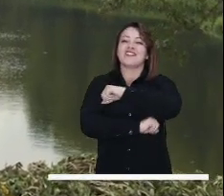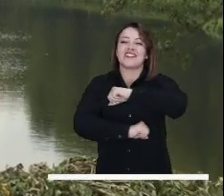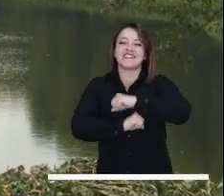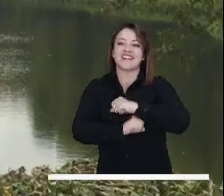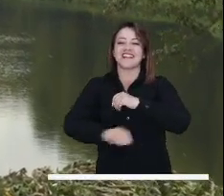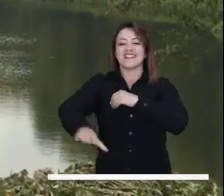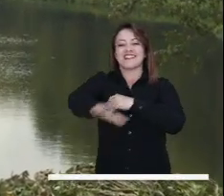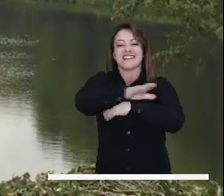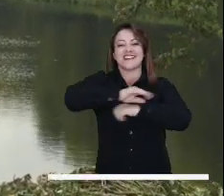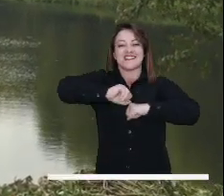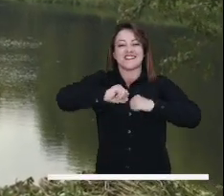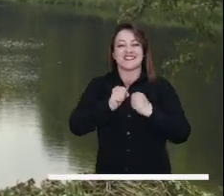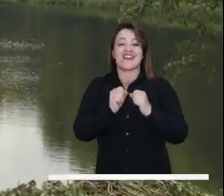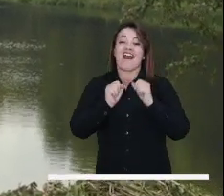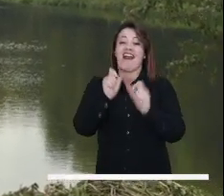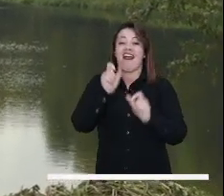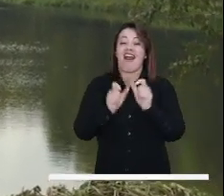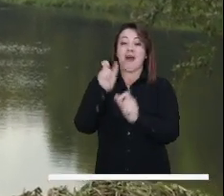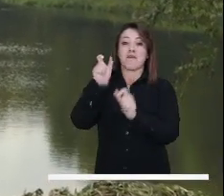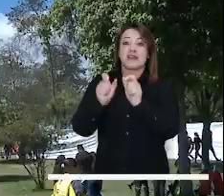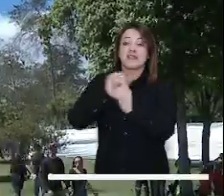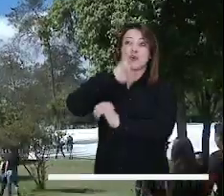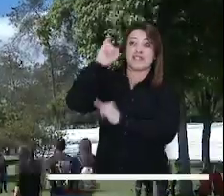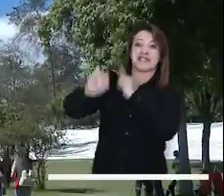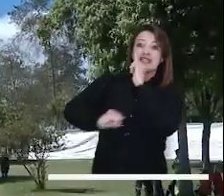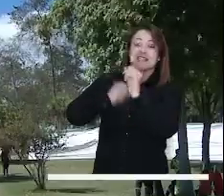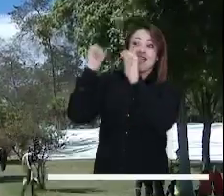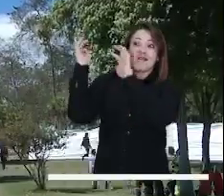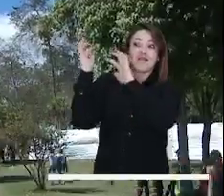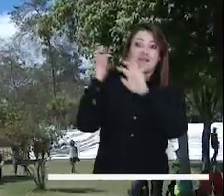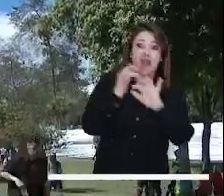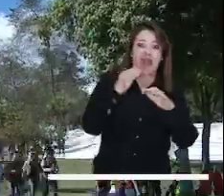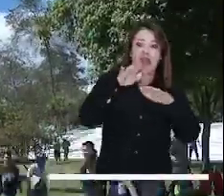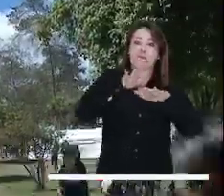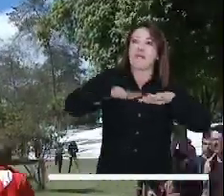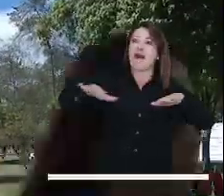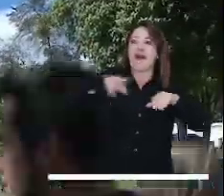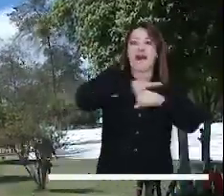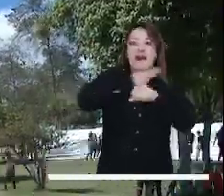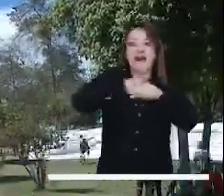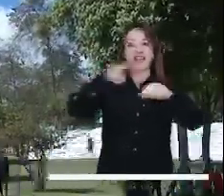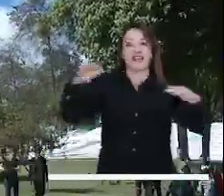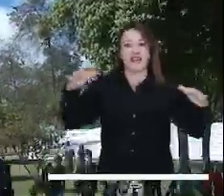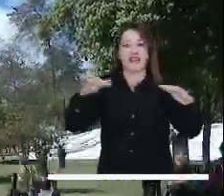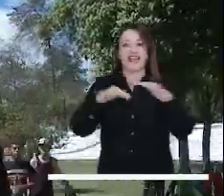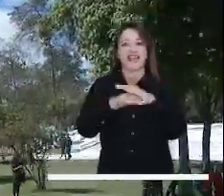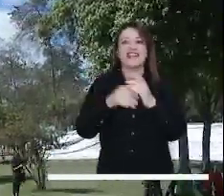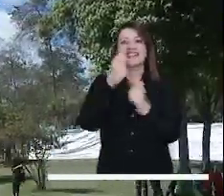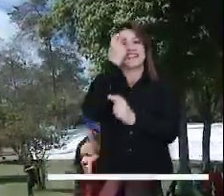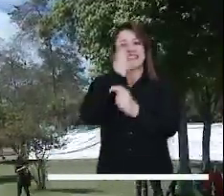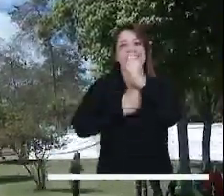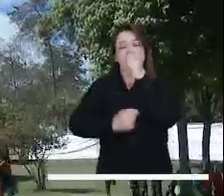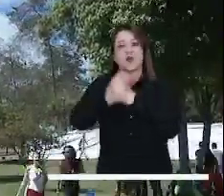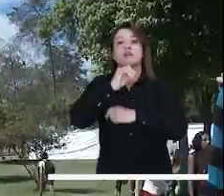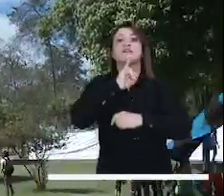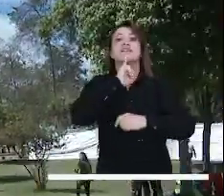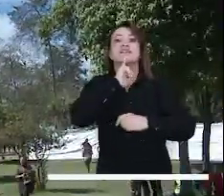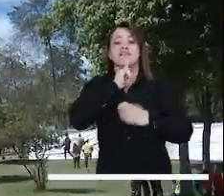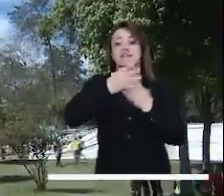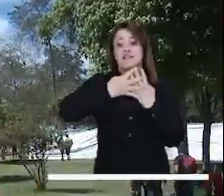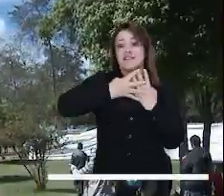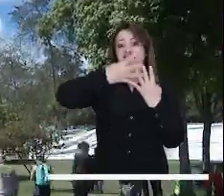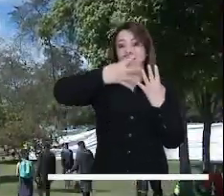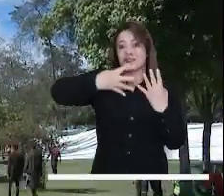fortalecimiento de la ciudad como destino turístico, de naturaleza, de negocios, gastronómico, idiomático,